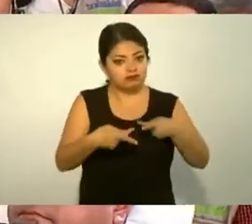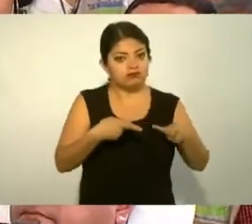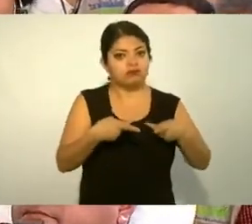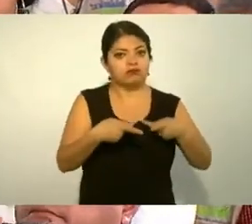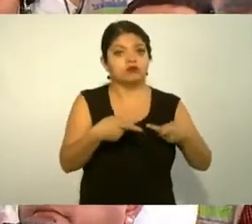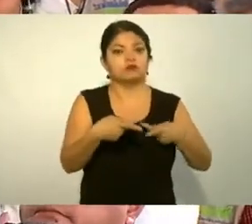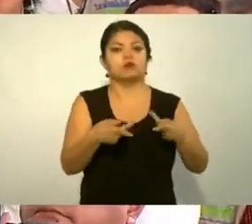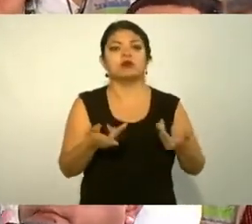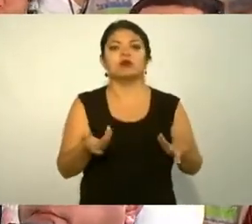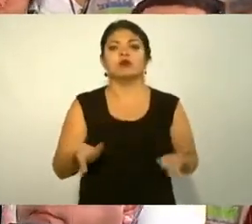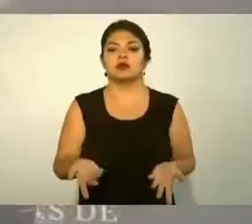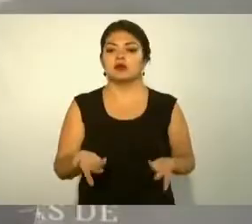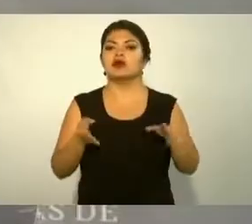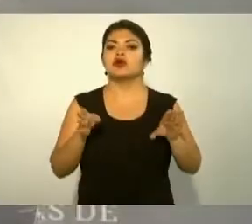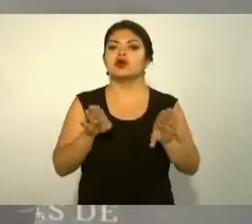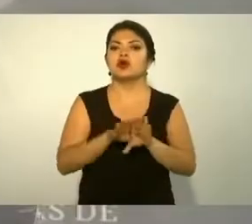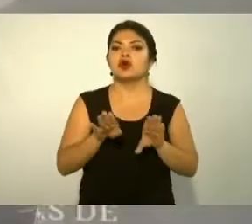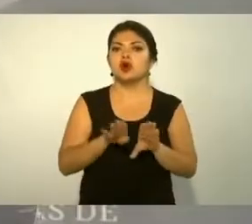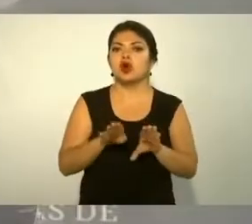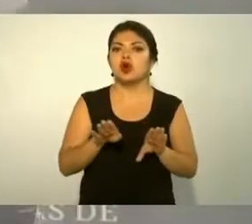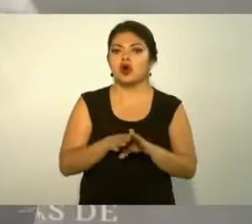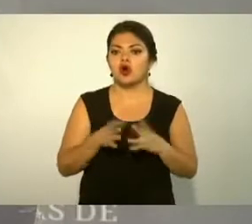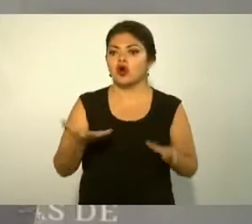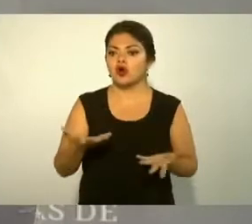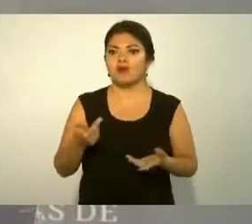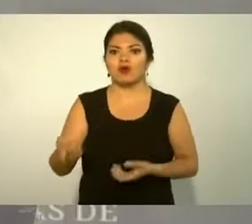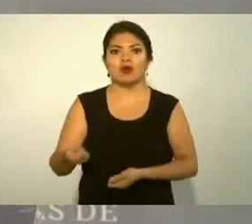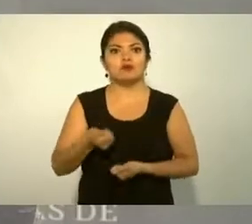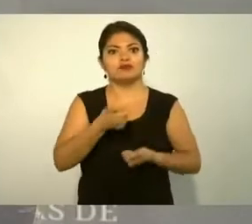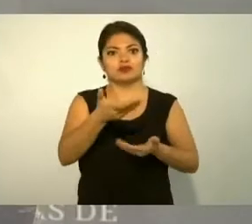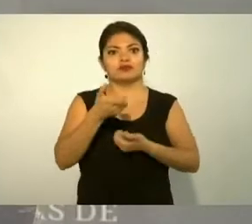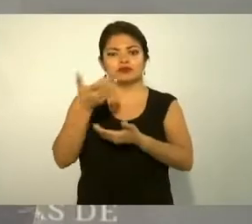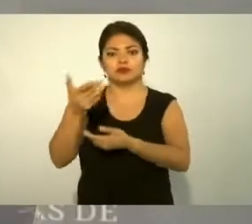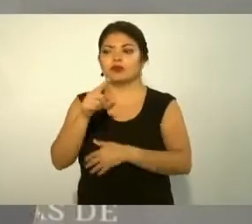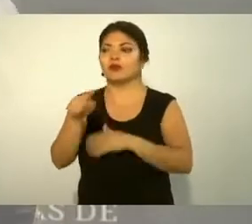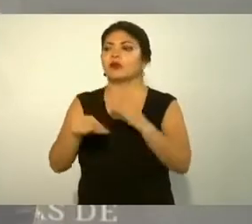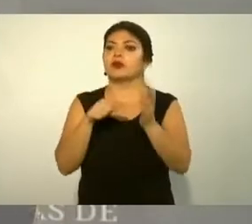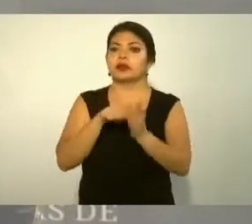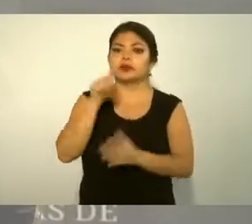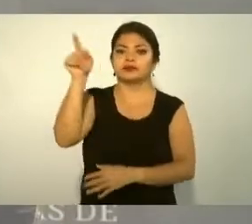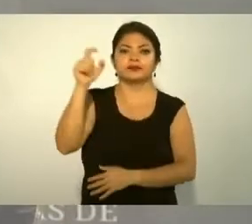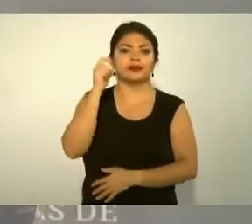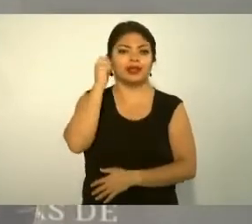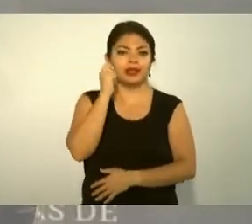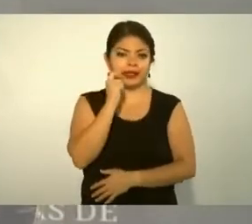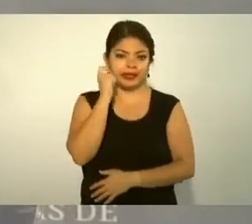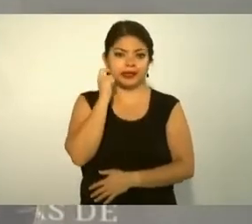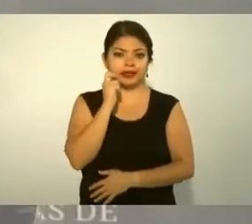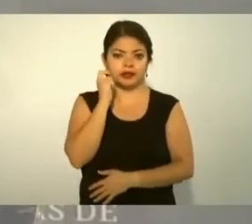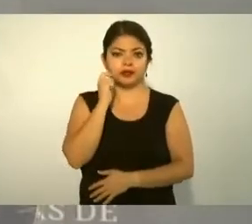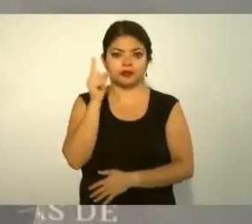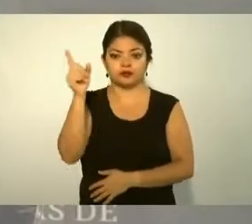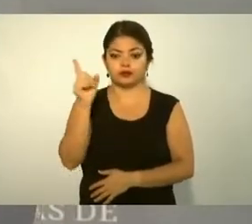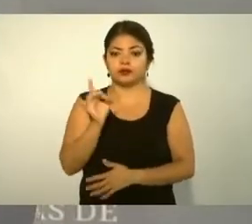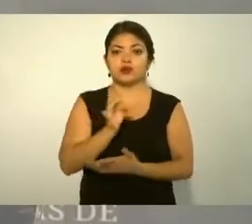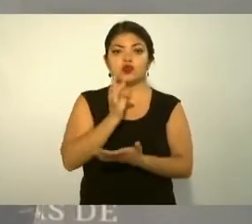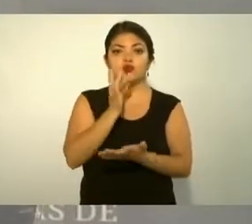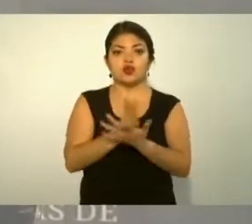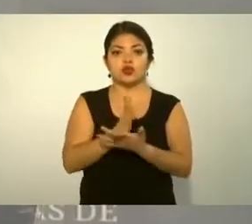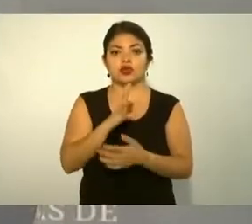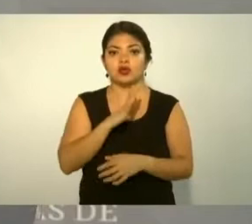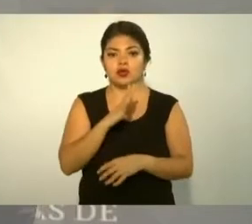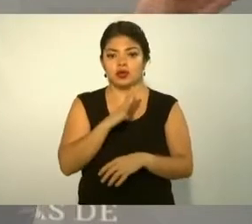a hacer llegar el fertilizante en Guerrero es el único estado donde